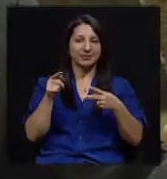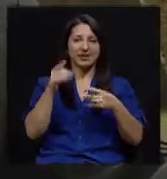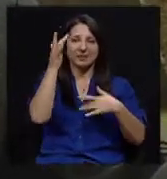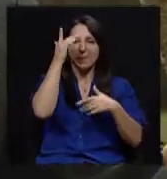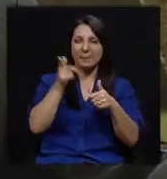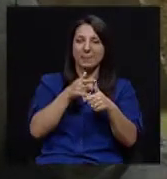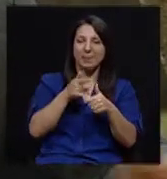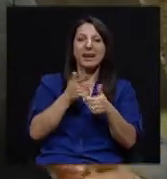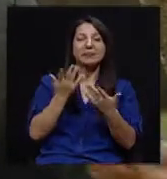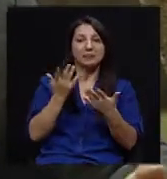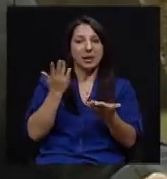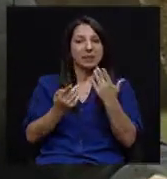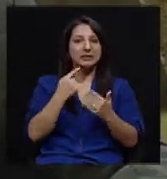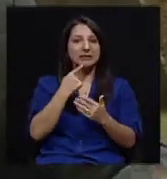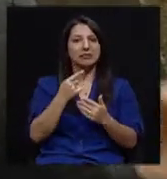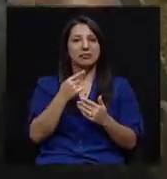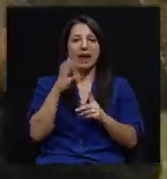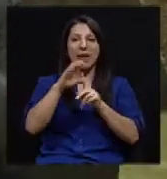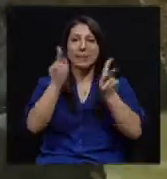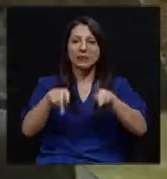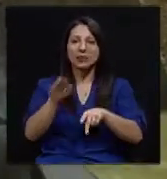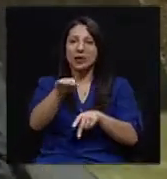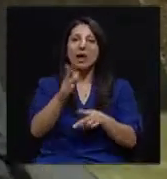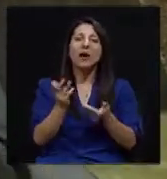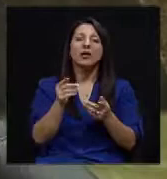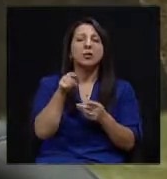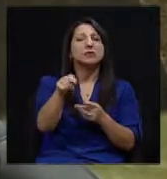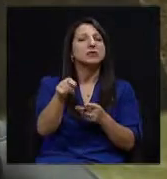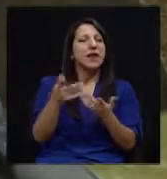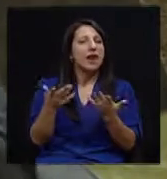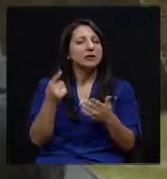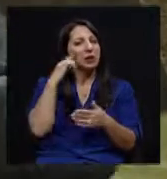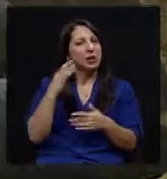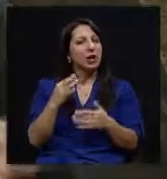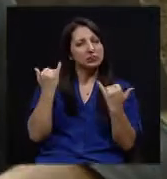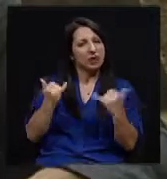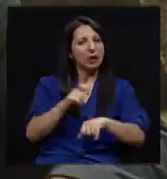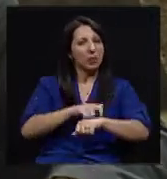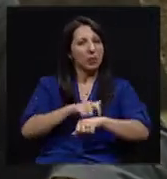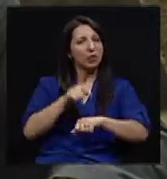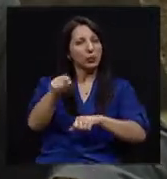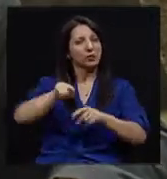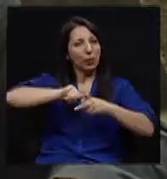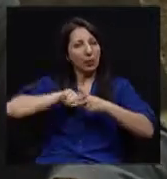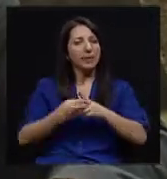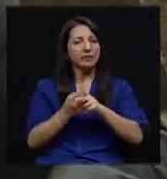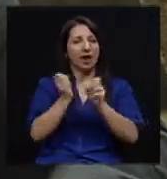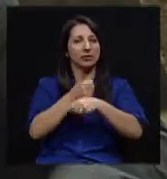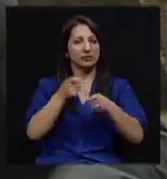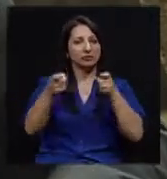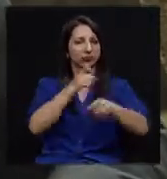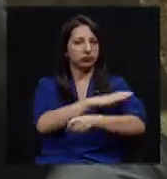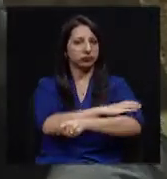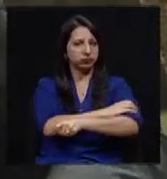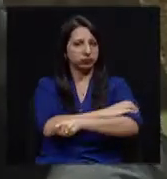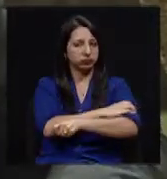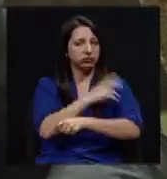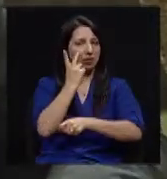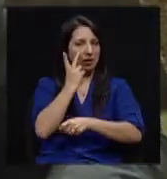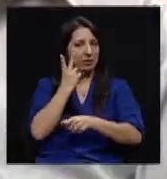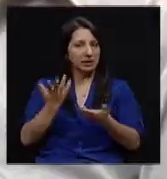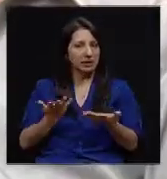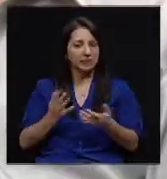le pueda indicar a cada persona en particular, bueno, en el caso suyo, yo creo que ya es el momento para empezar a hacer un control periódico de presión arterial.